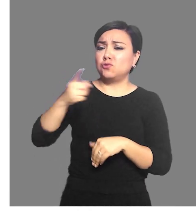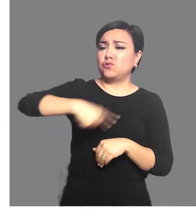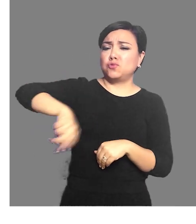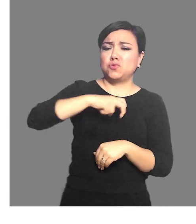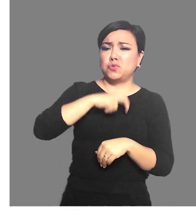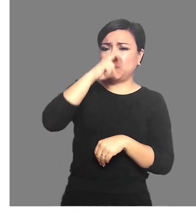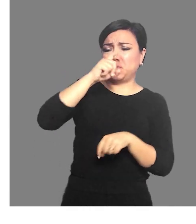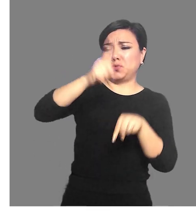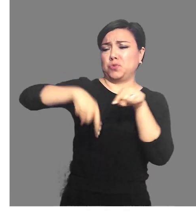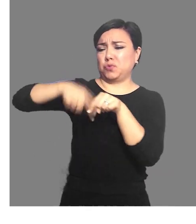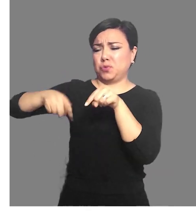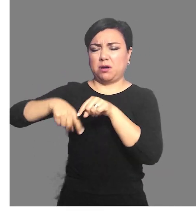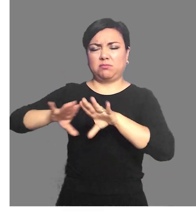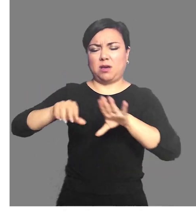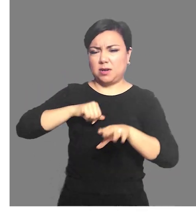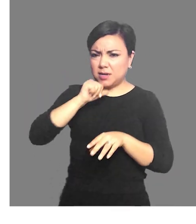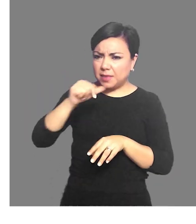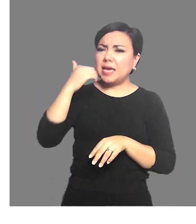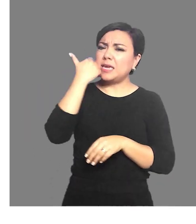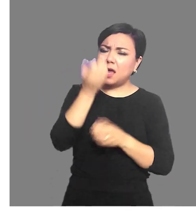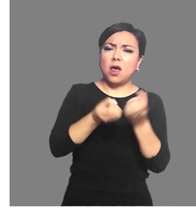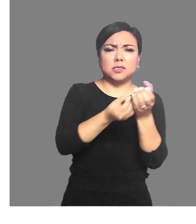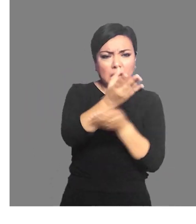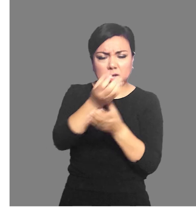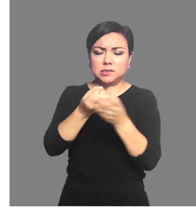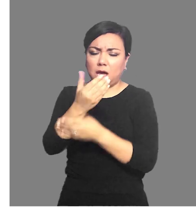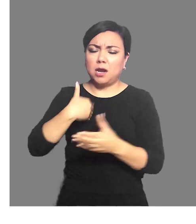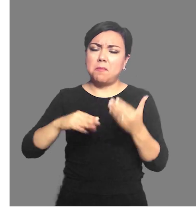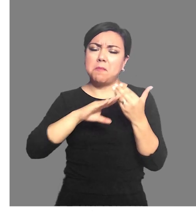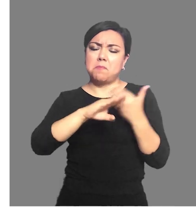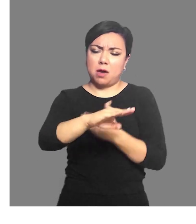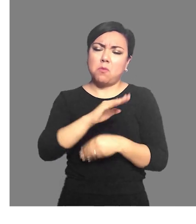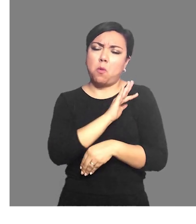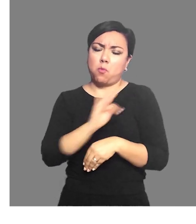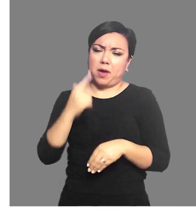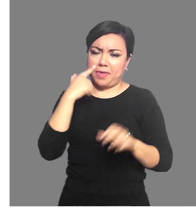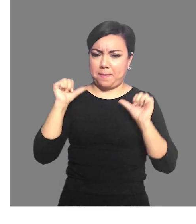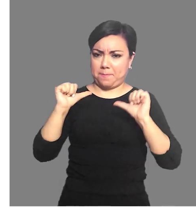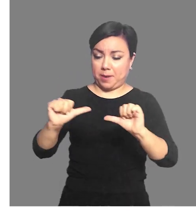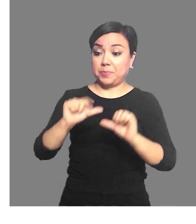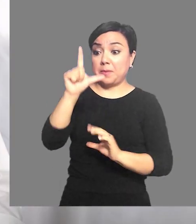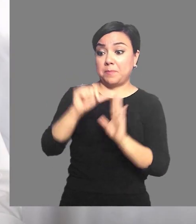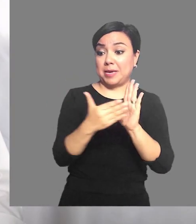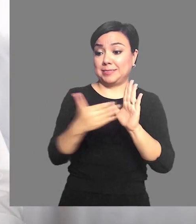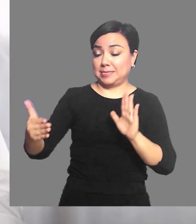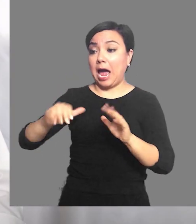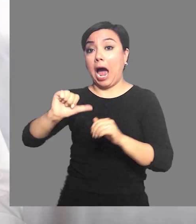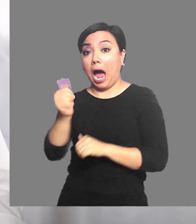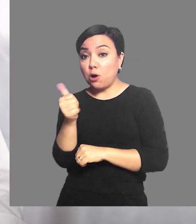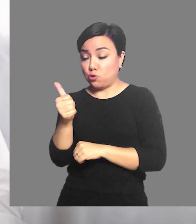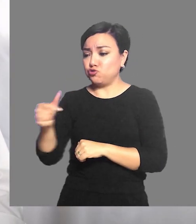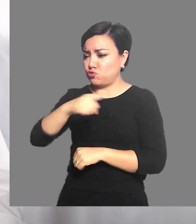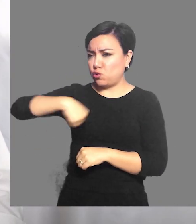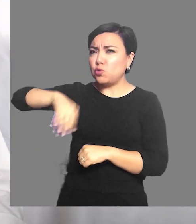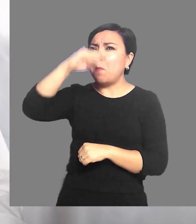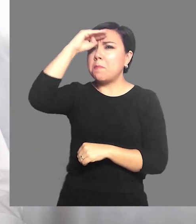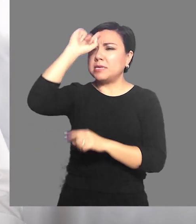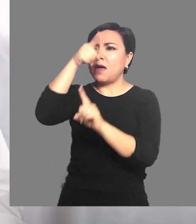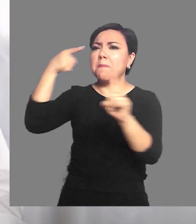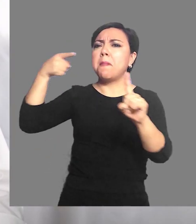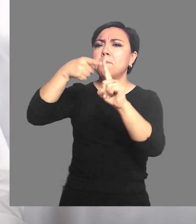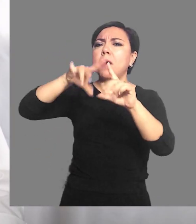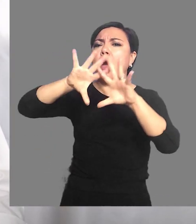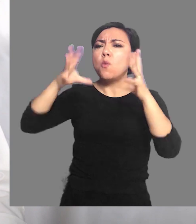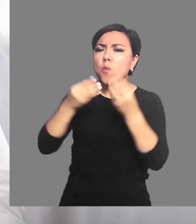no queremos que dejes de vivir. Queremos que te entrenes y aprendas a vivir sin contagiarte. Agosto cerró con únicamente